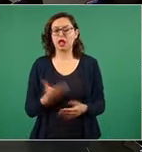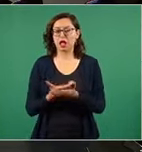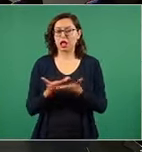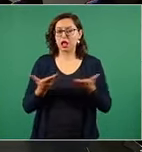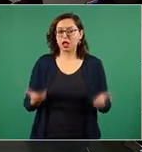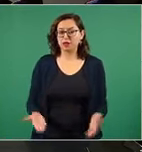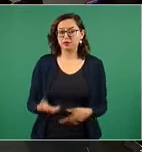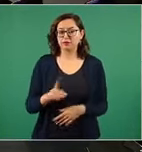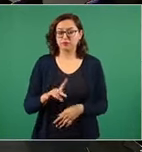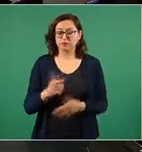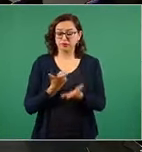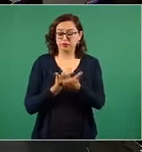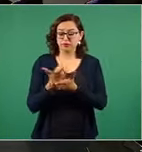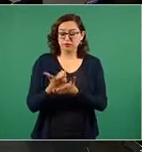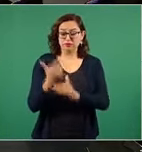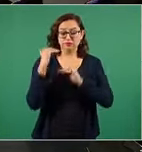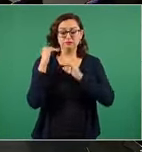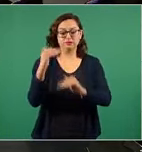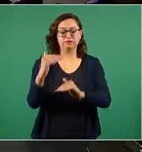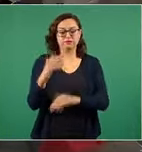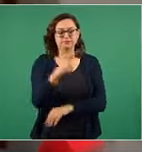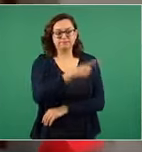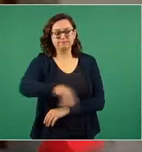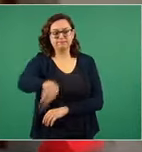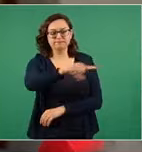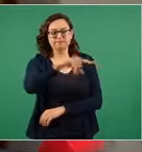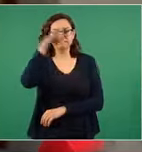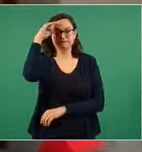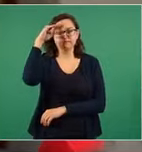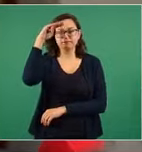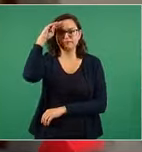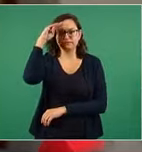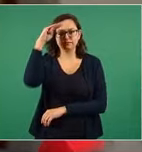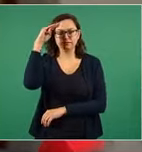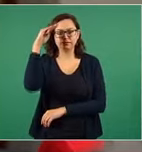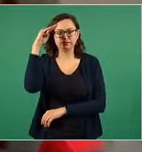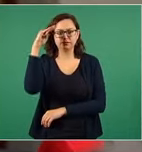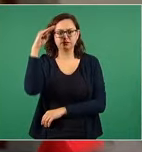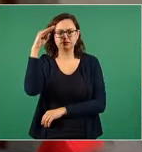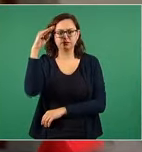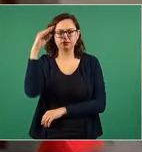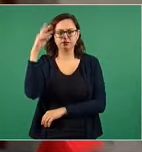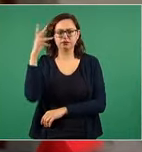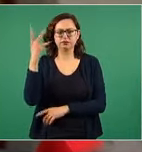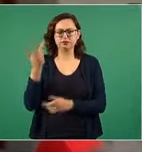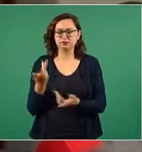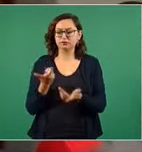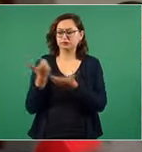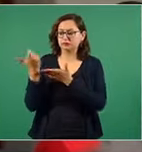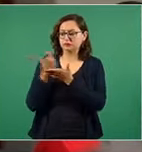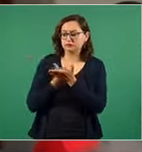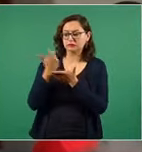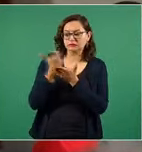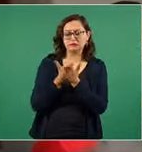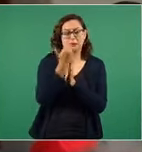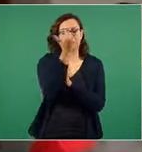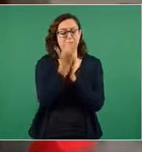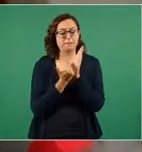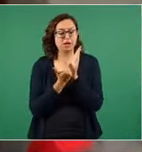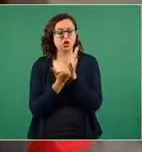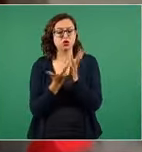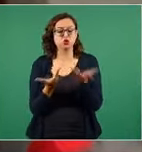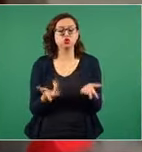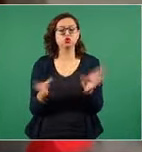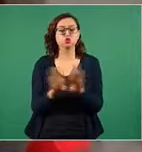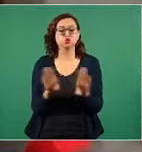argumentan que implicaría la reducción del labor implicaría que ganaran menos cómo podría